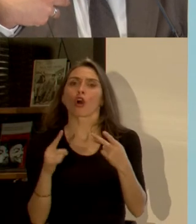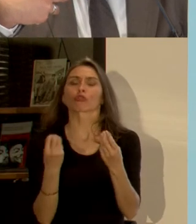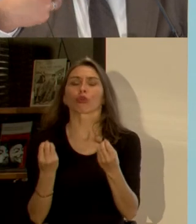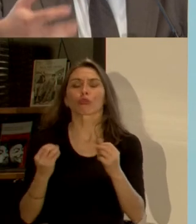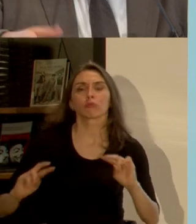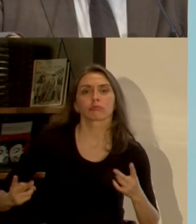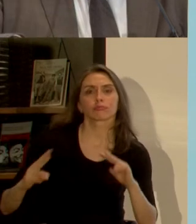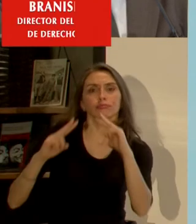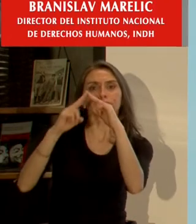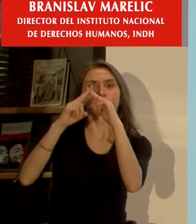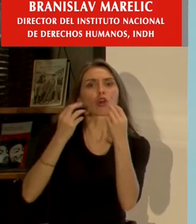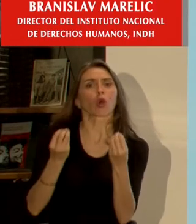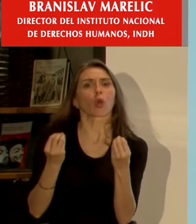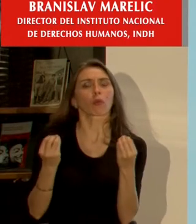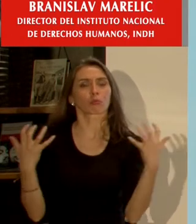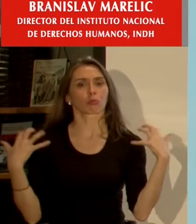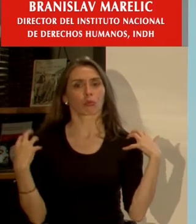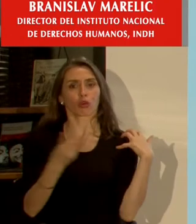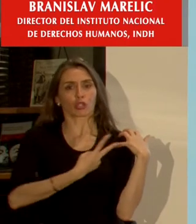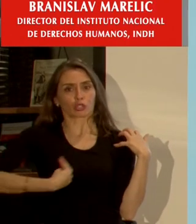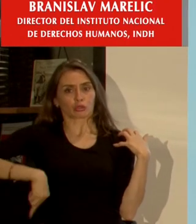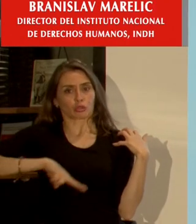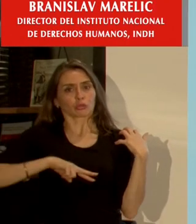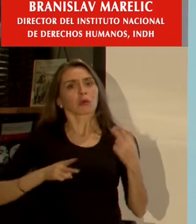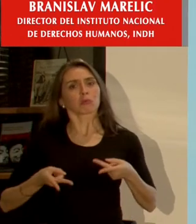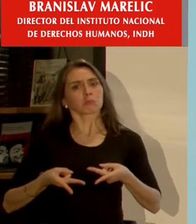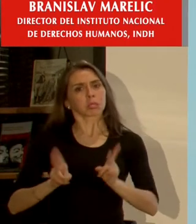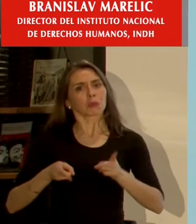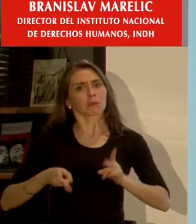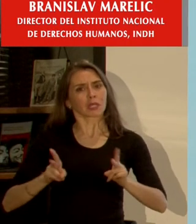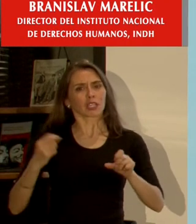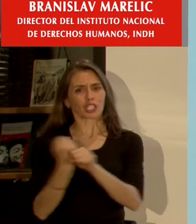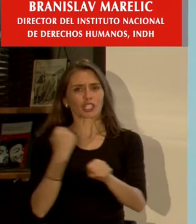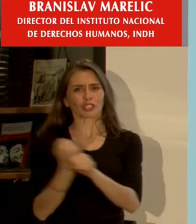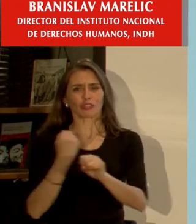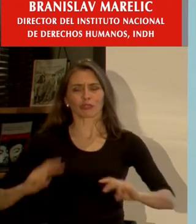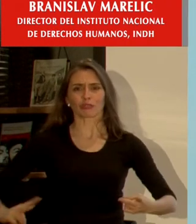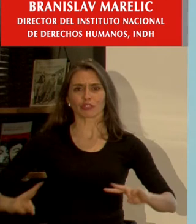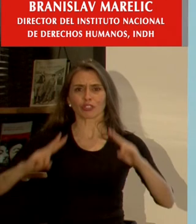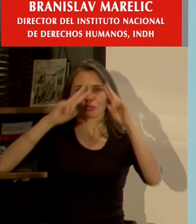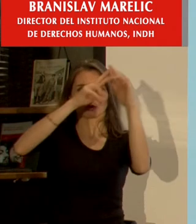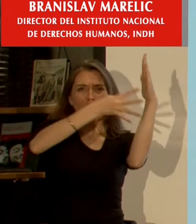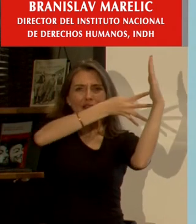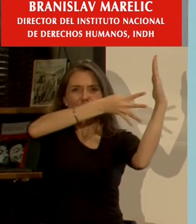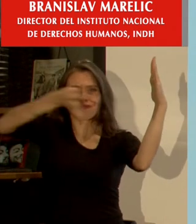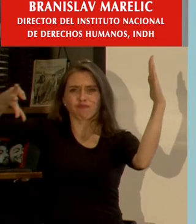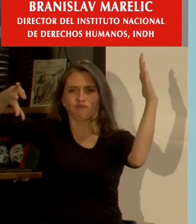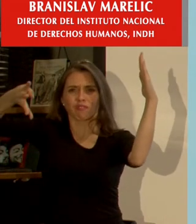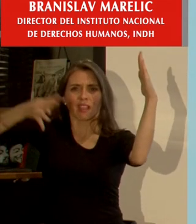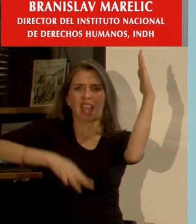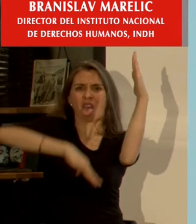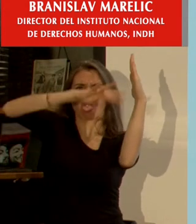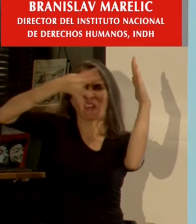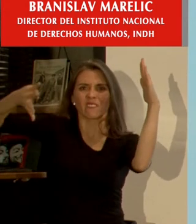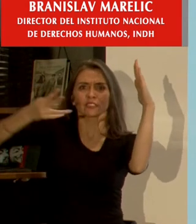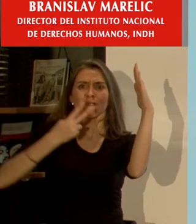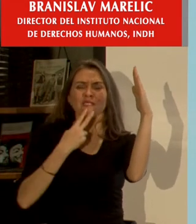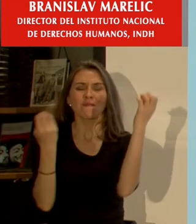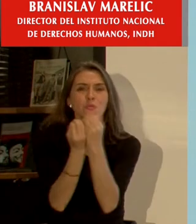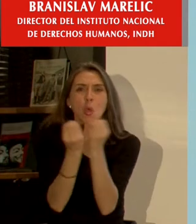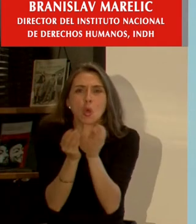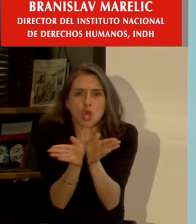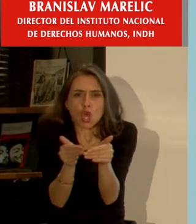nosotros permitimos que estos grandes guetos verticales estos grandes moles